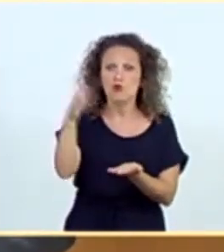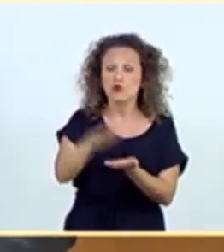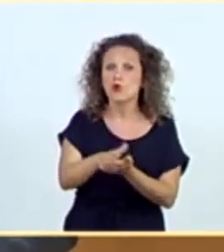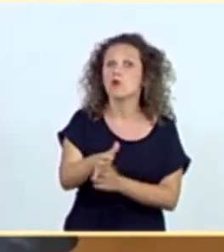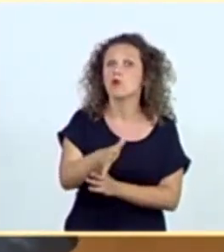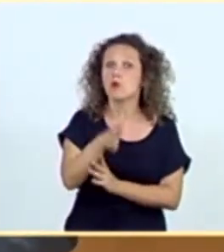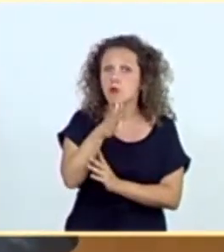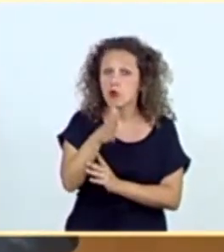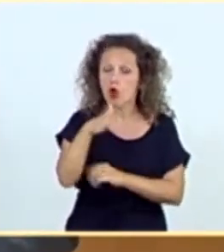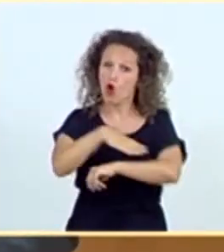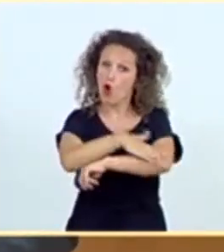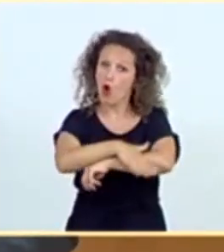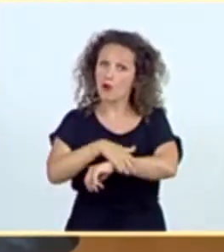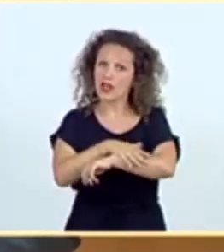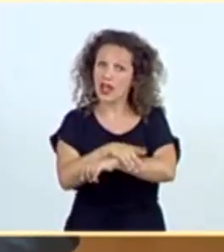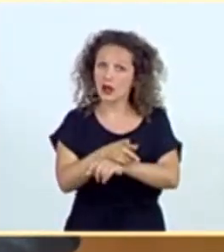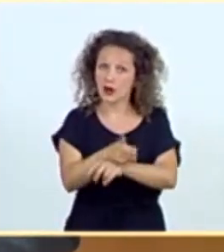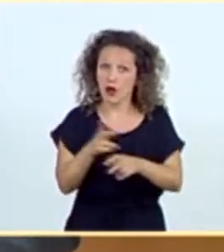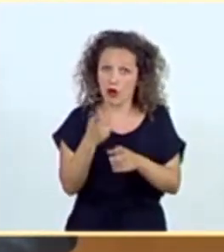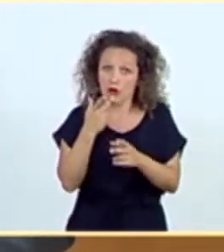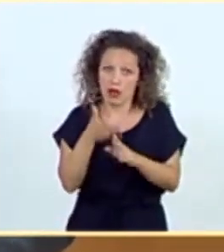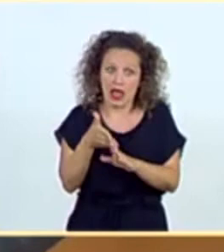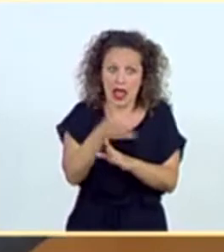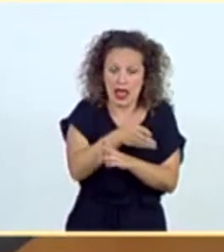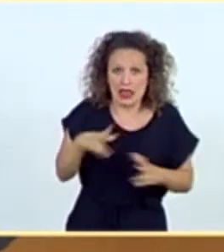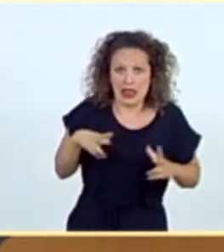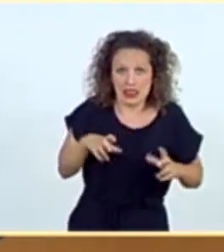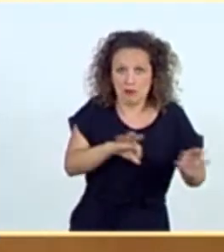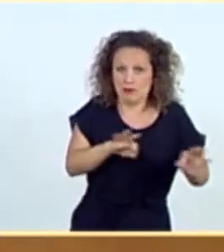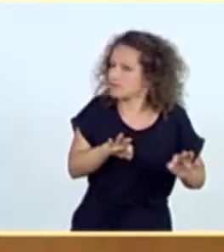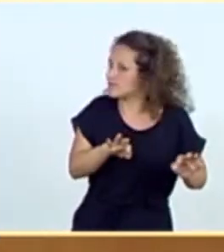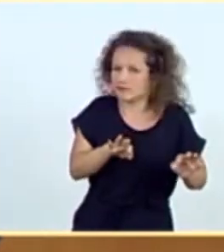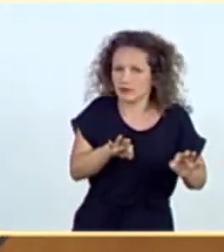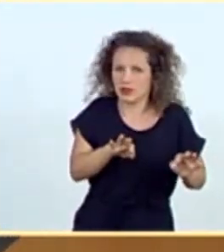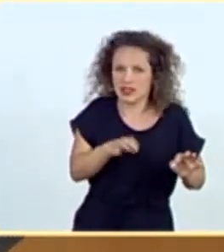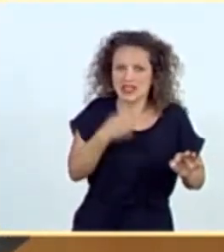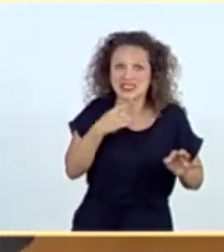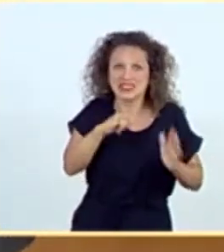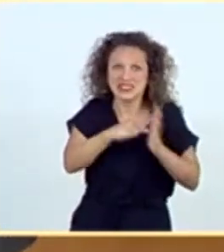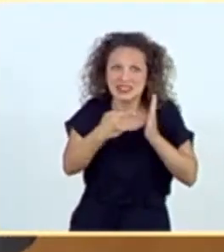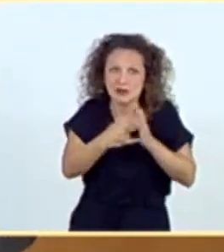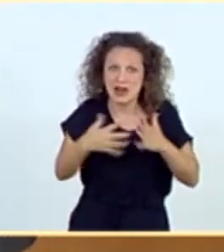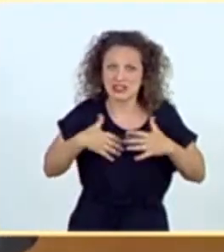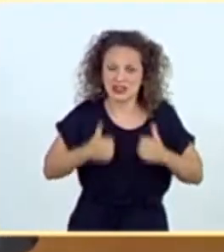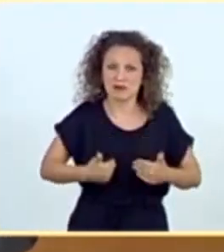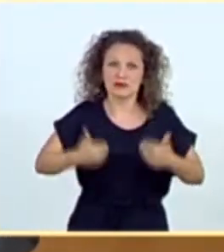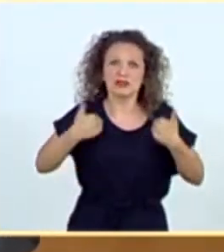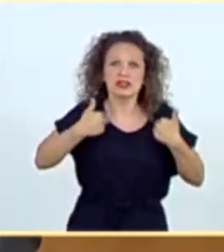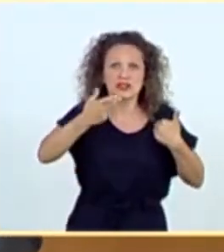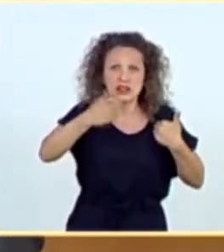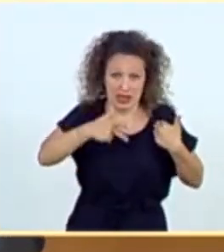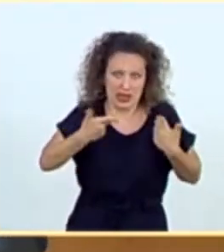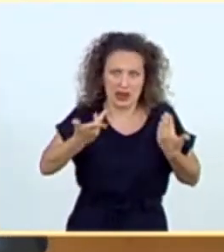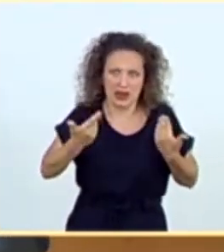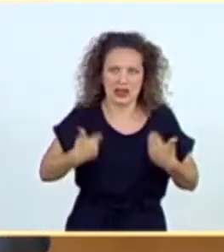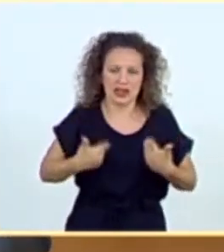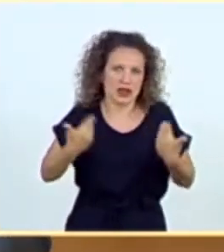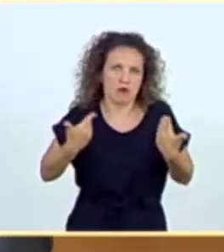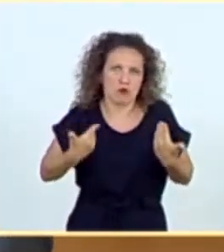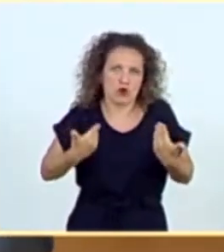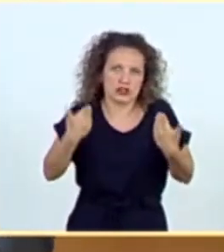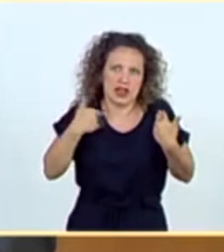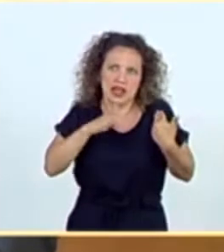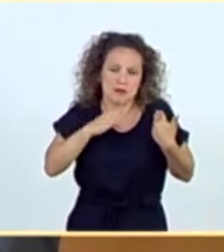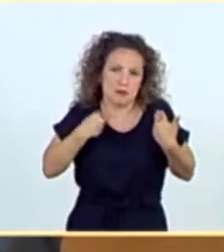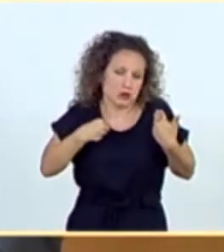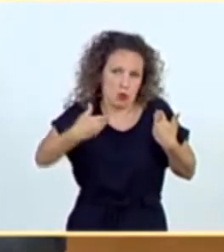no se anticipó a los problemas y demostró que la mayor debilidad del Sistema Nacional de Salud está en quien tiene la responsabilidad de dirigirlo, en